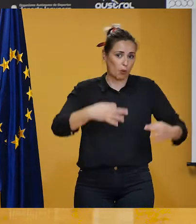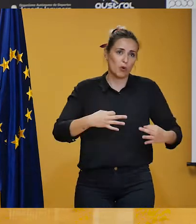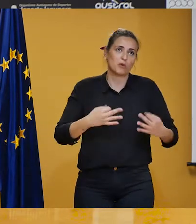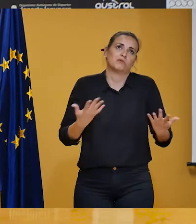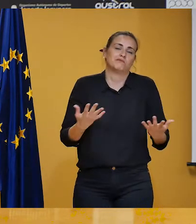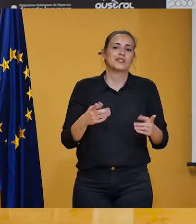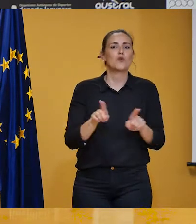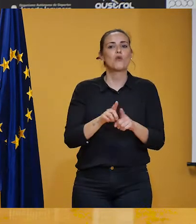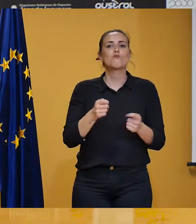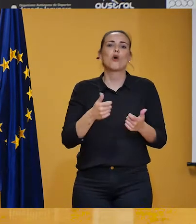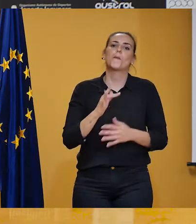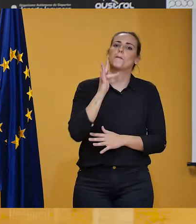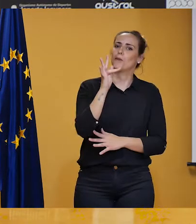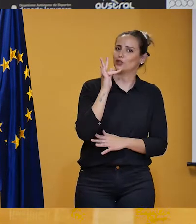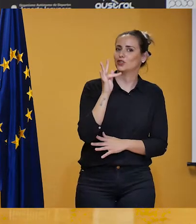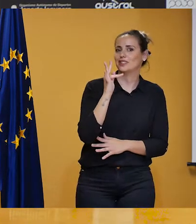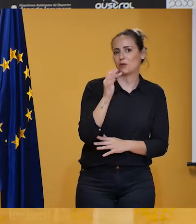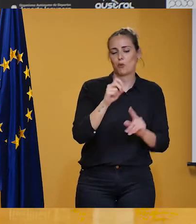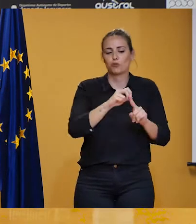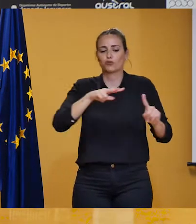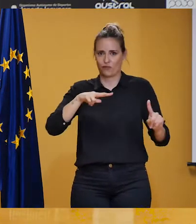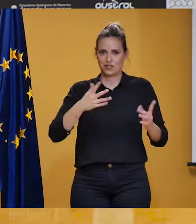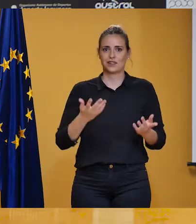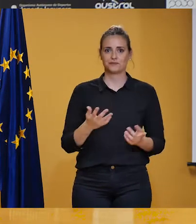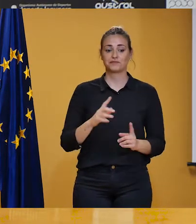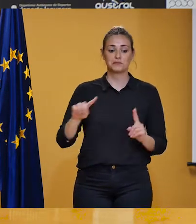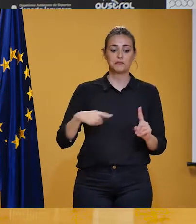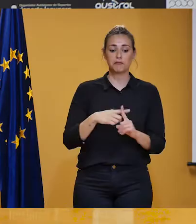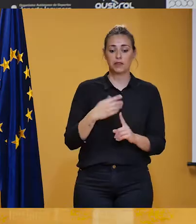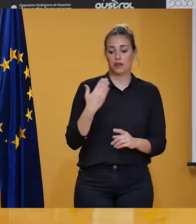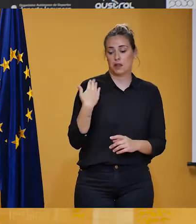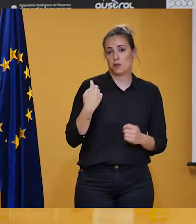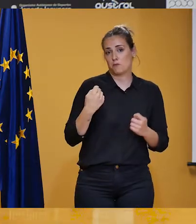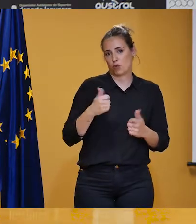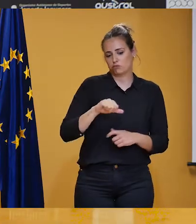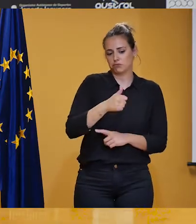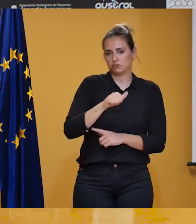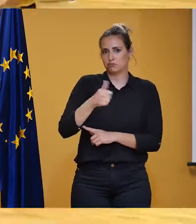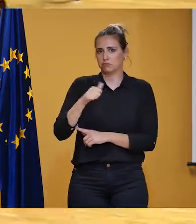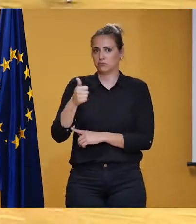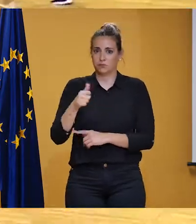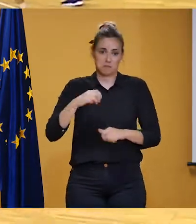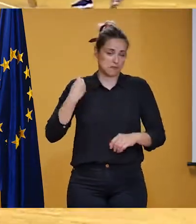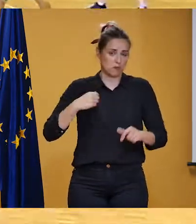la lectura positiva que tenemos después de que además ahora llevamos varios triunfos consecutivos en liga.